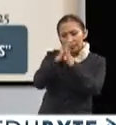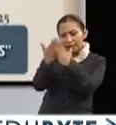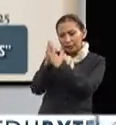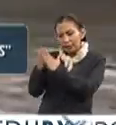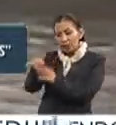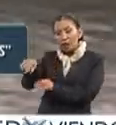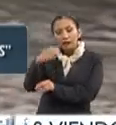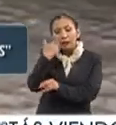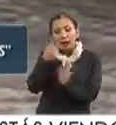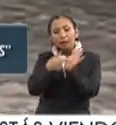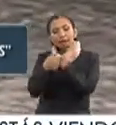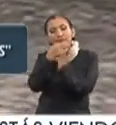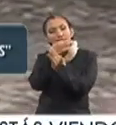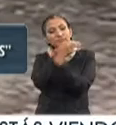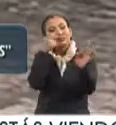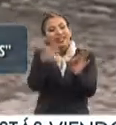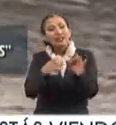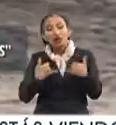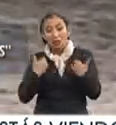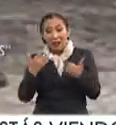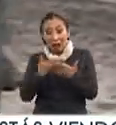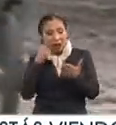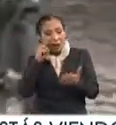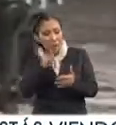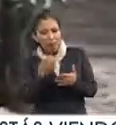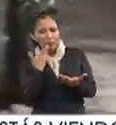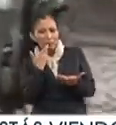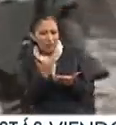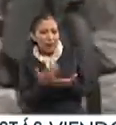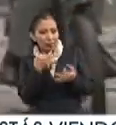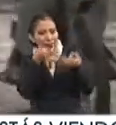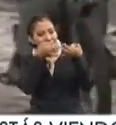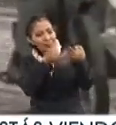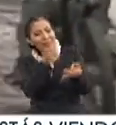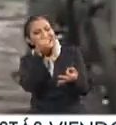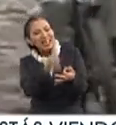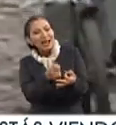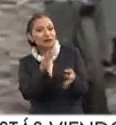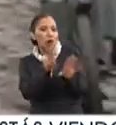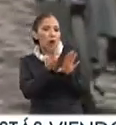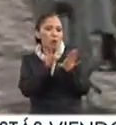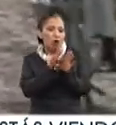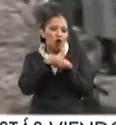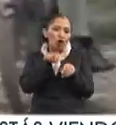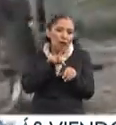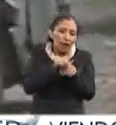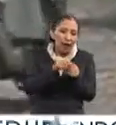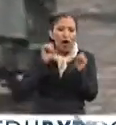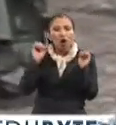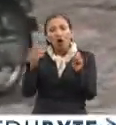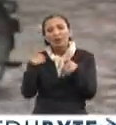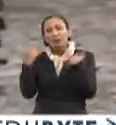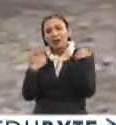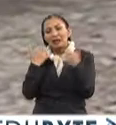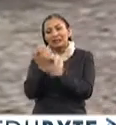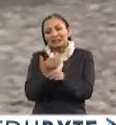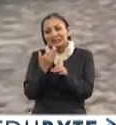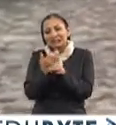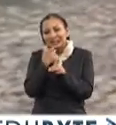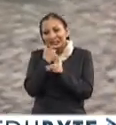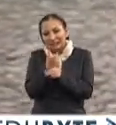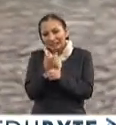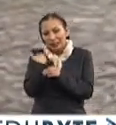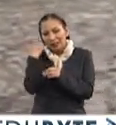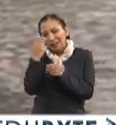libros que pretenden dar a conocer a los jóvenes de una manera sumamente atractiva, ya sea como novelas gráficas o divertidos anecdotarios